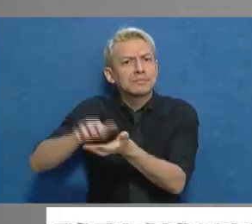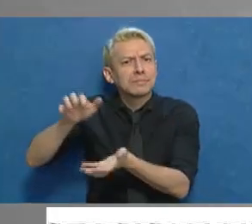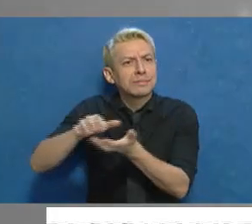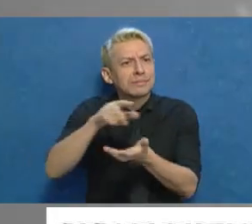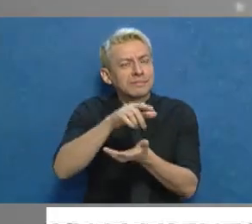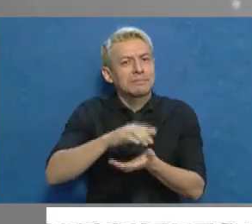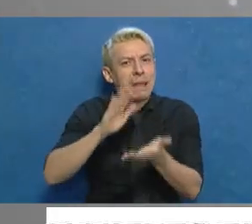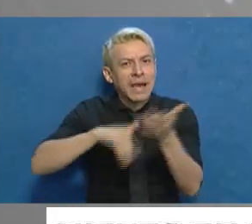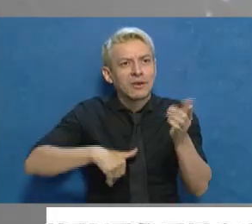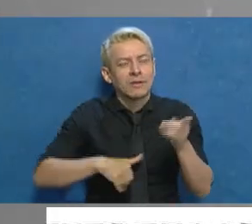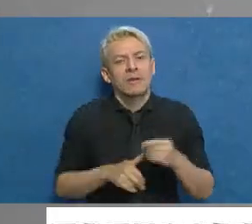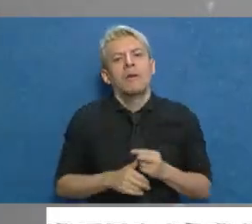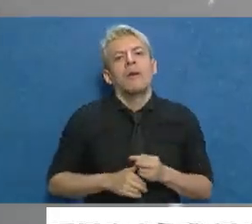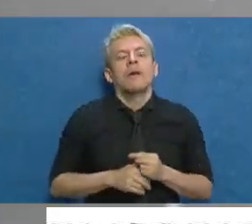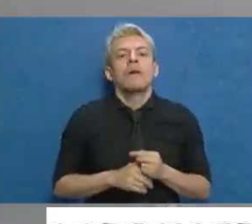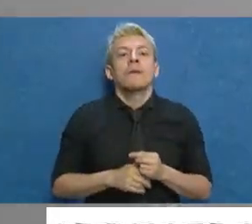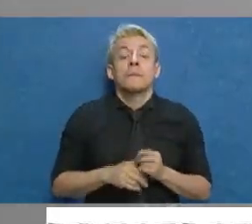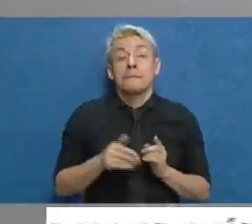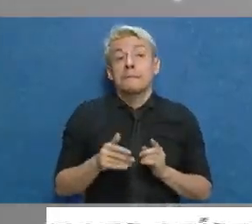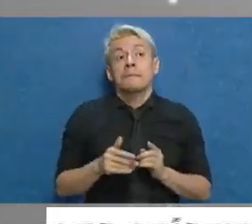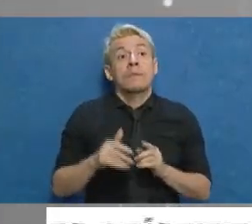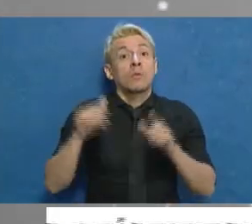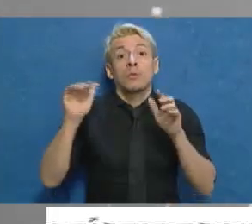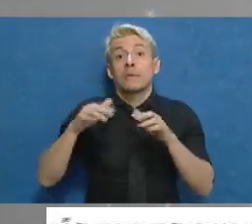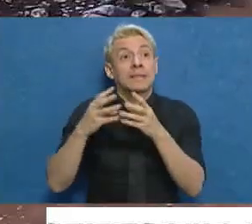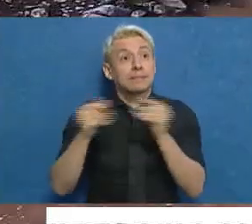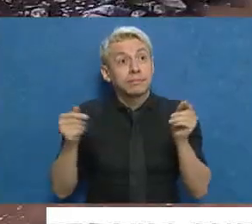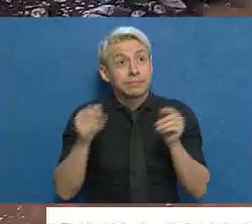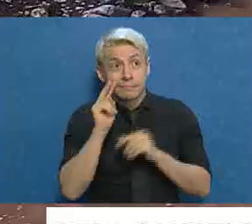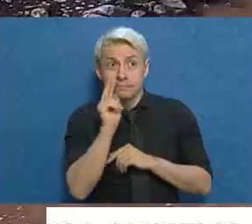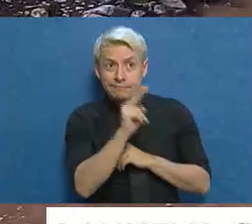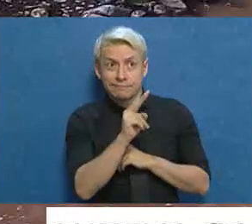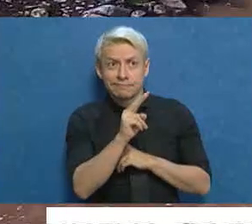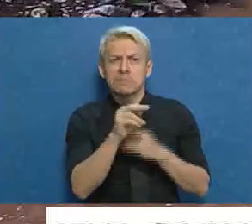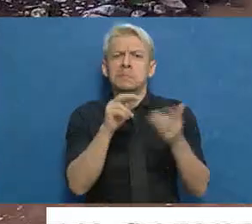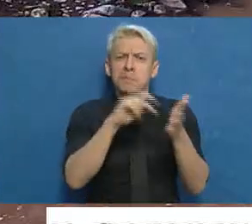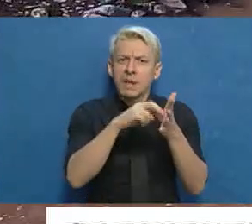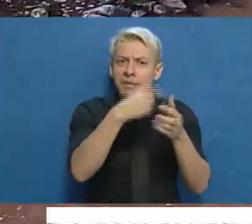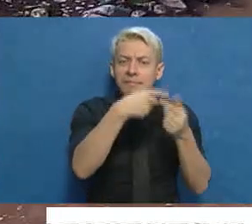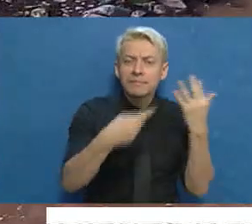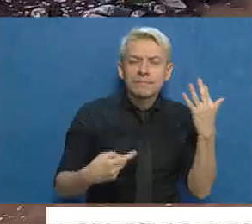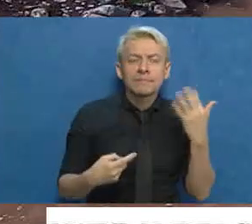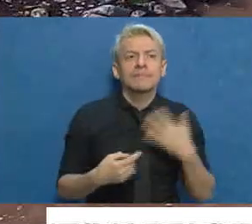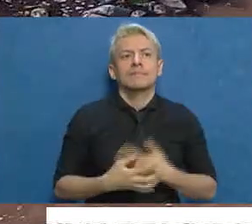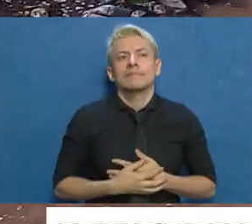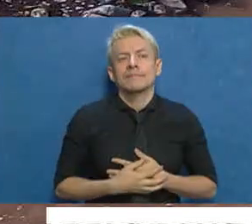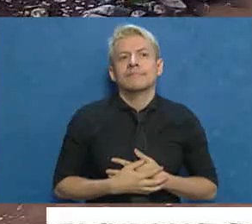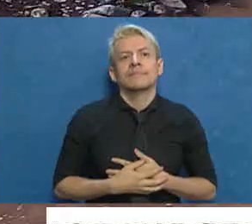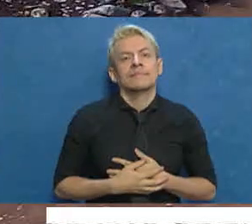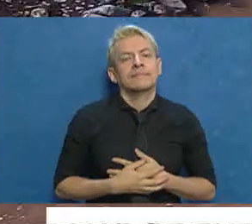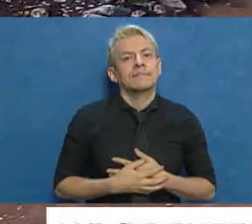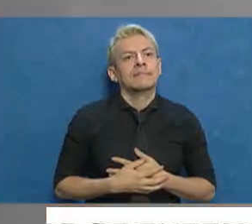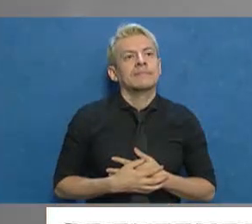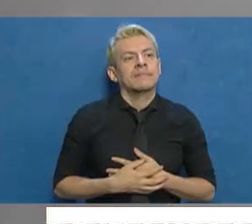era minutos después de ya pasada la tormenta. Pero bueno, son algunos de los sectores afectados por este severo